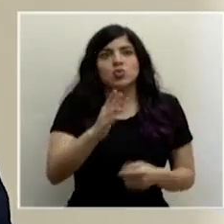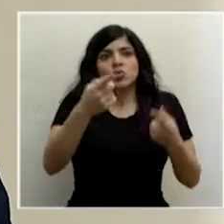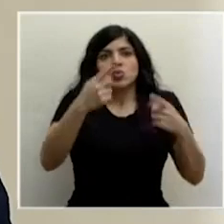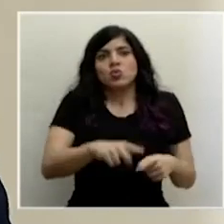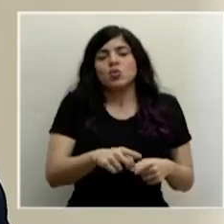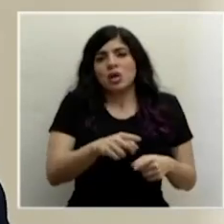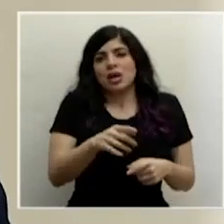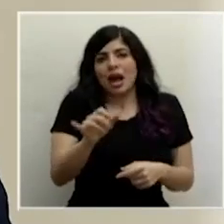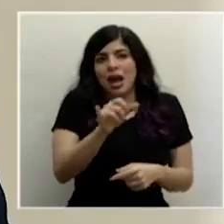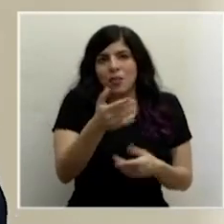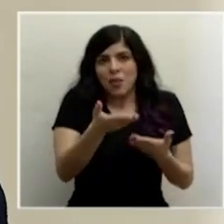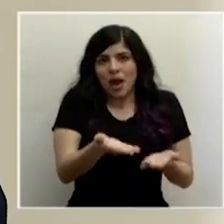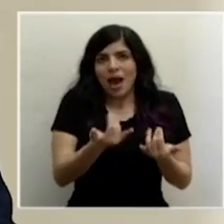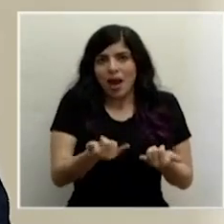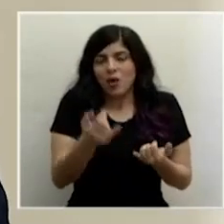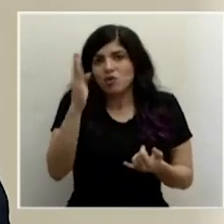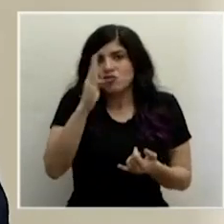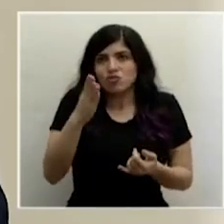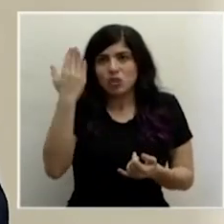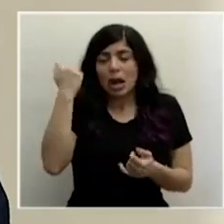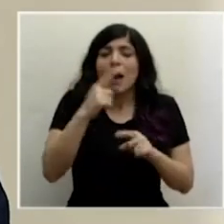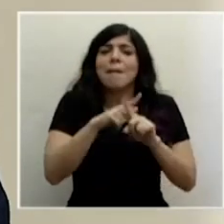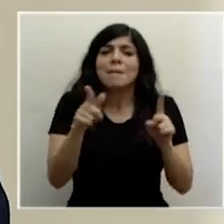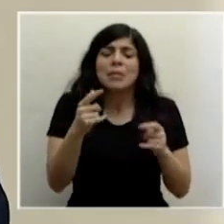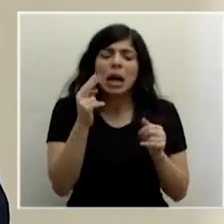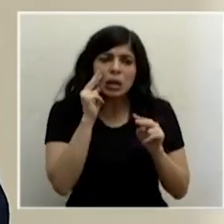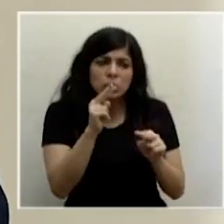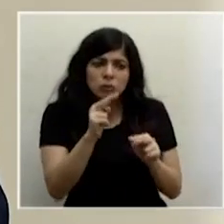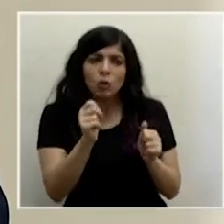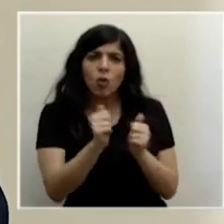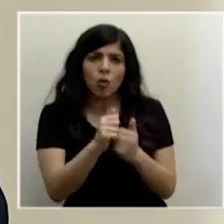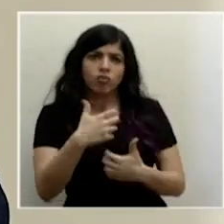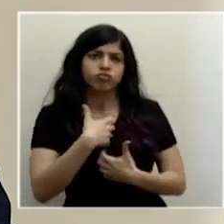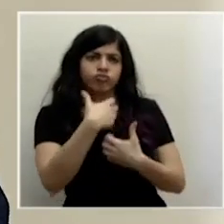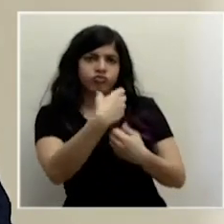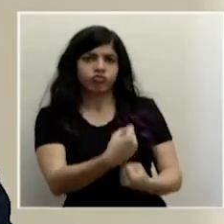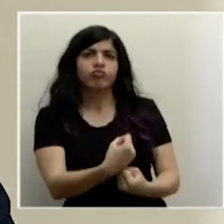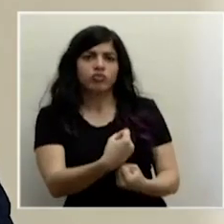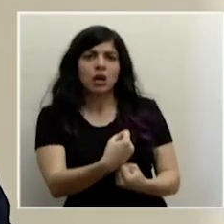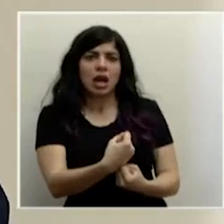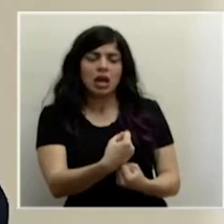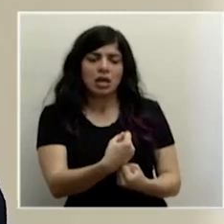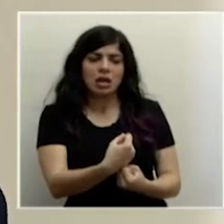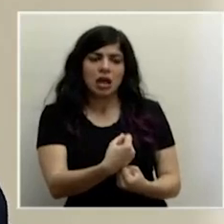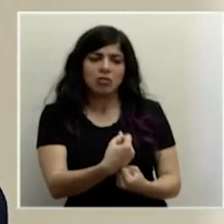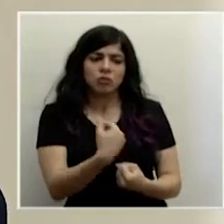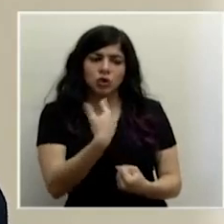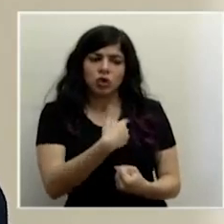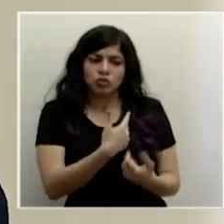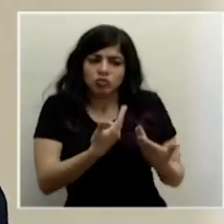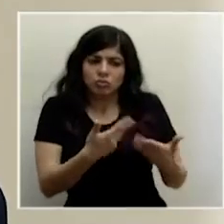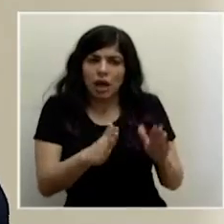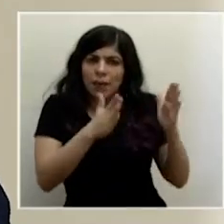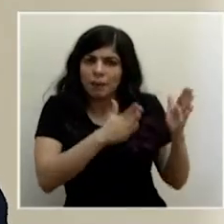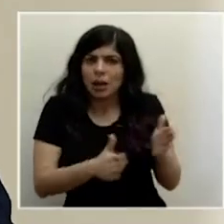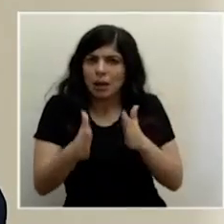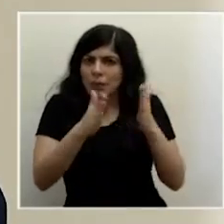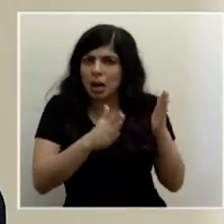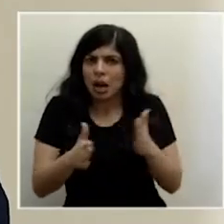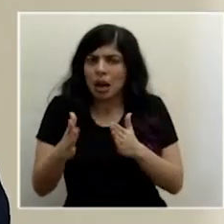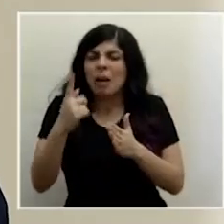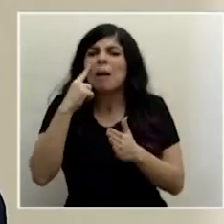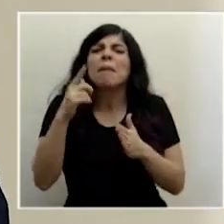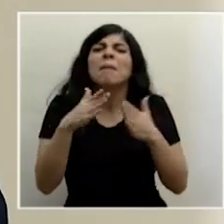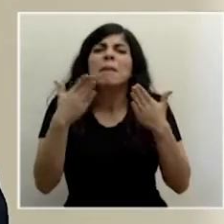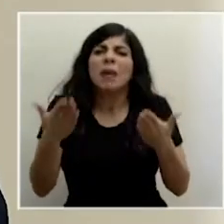proceso similar, pero estamos totalmente confiados en que estamos bastante preparados para poder,